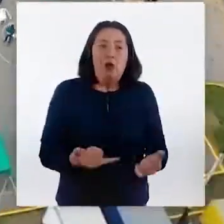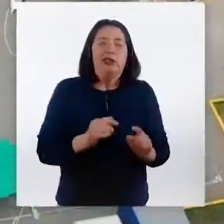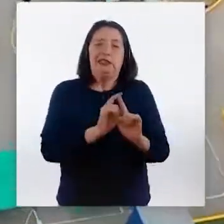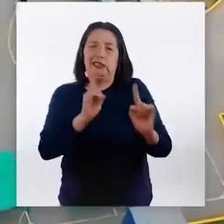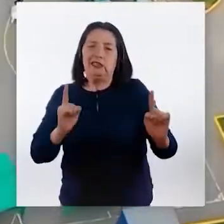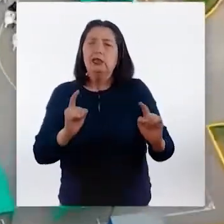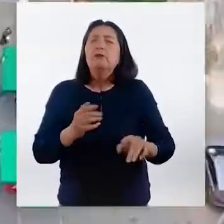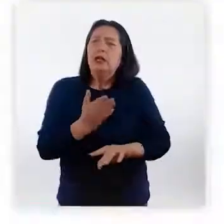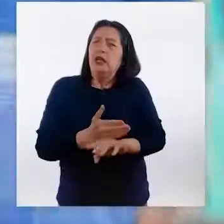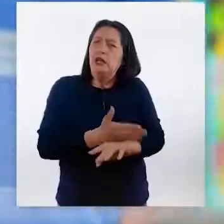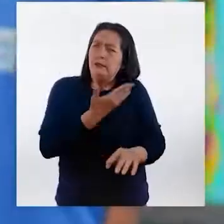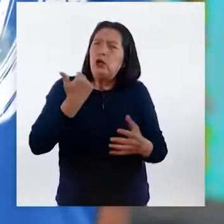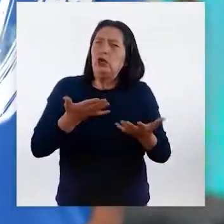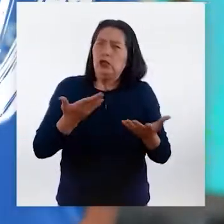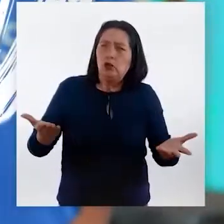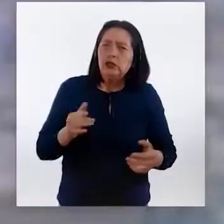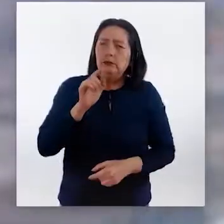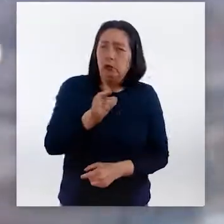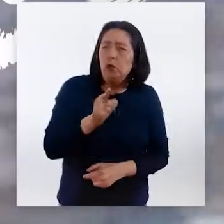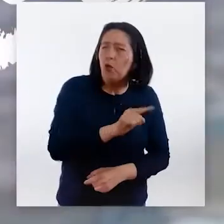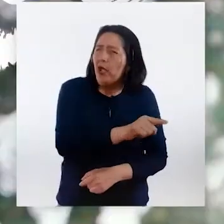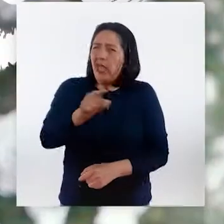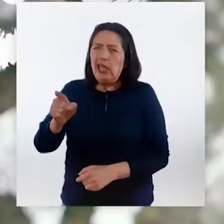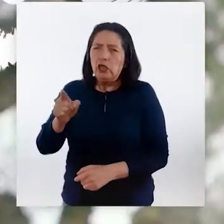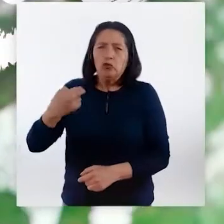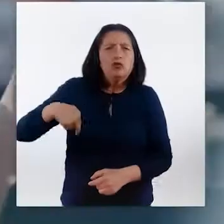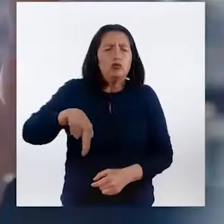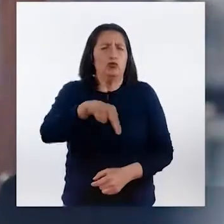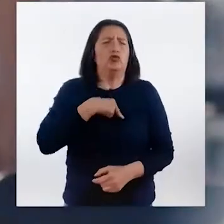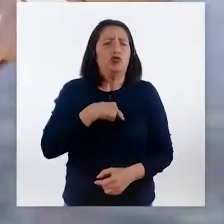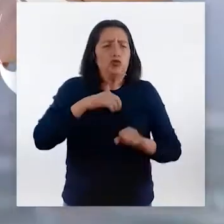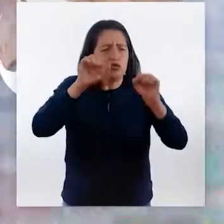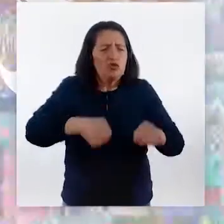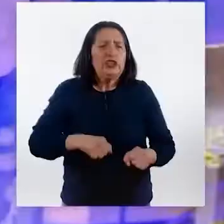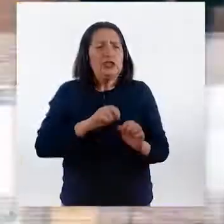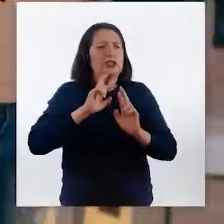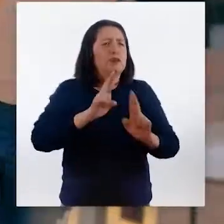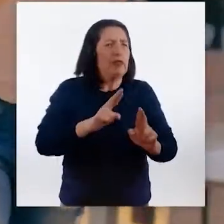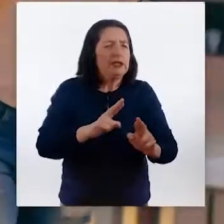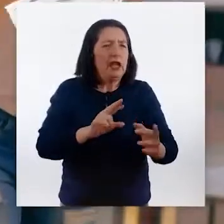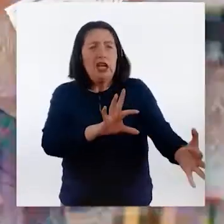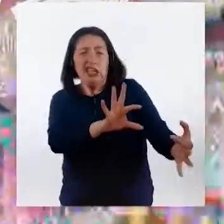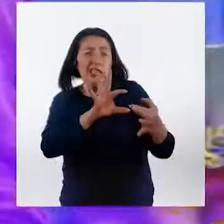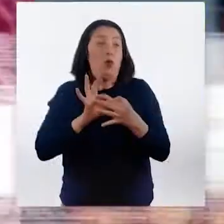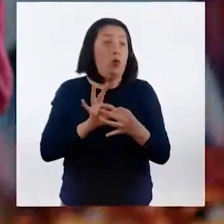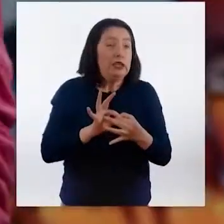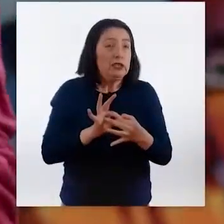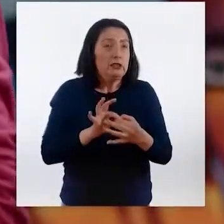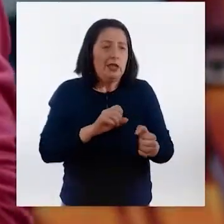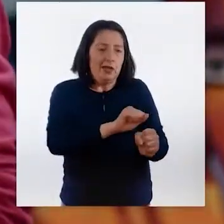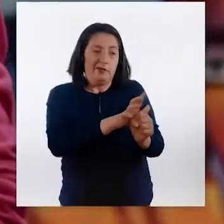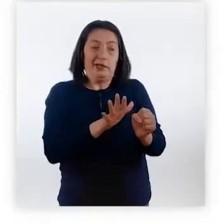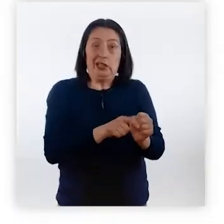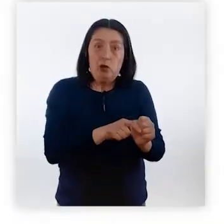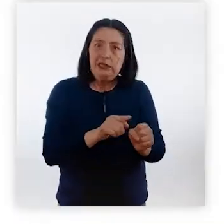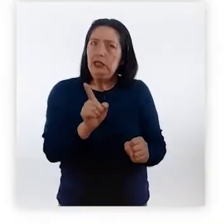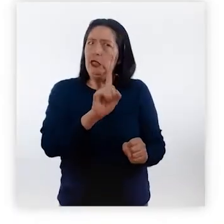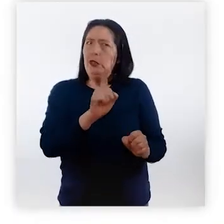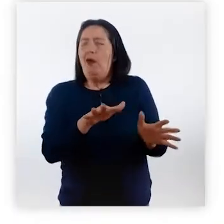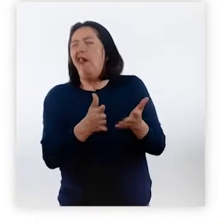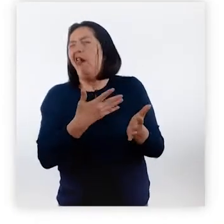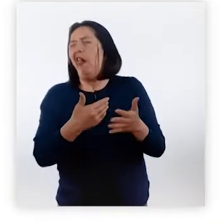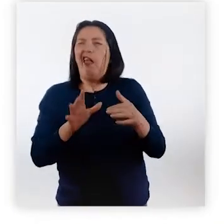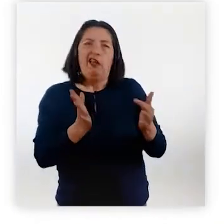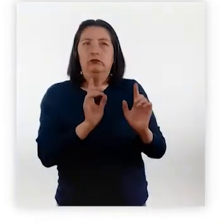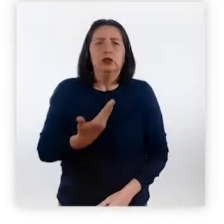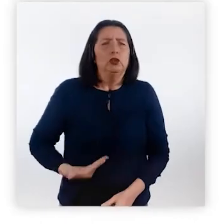de distanciarnos para otras mejores. Porque tú, ellos, nosotros, somos la respuesta. ¿Te unes? No bajemos